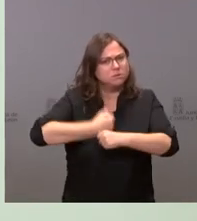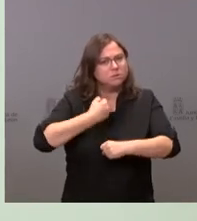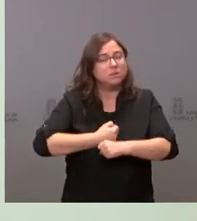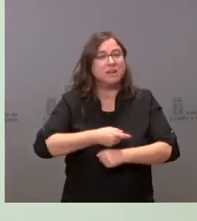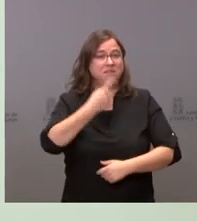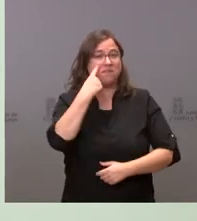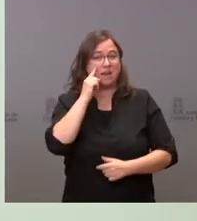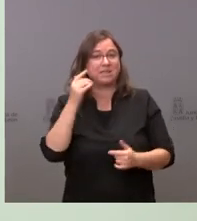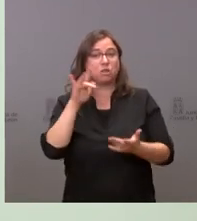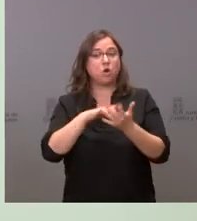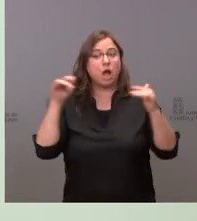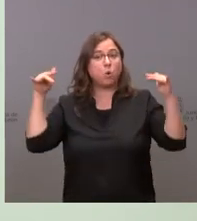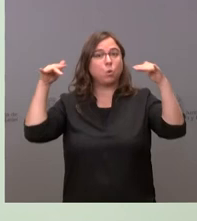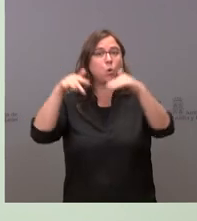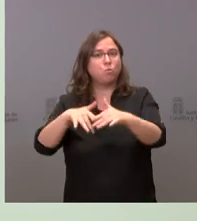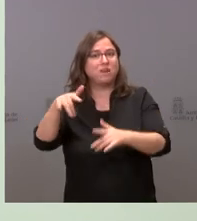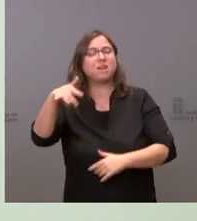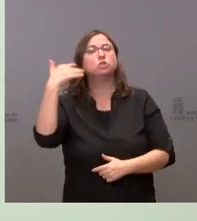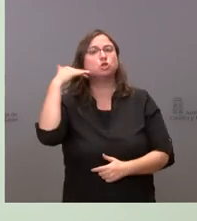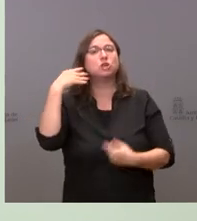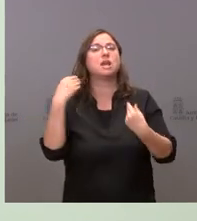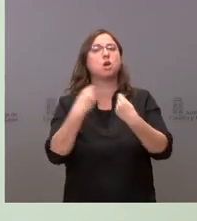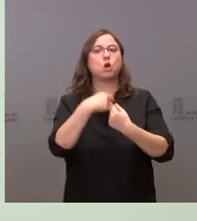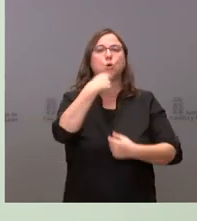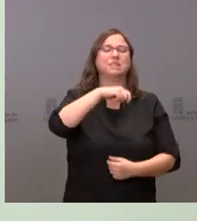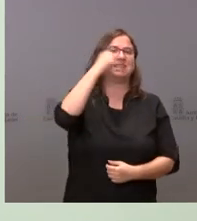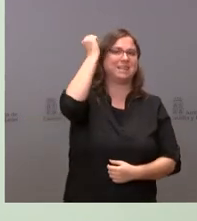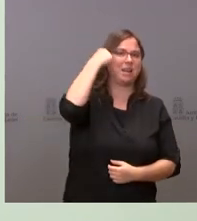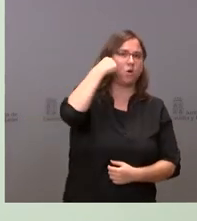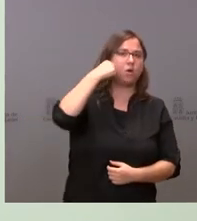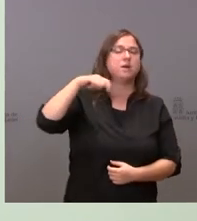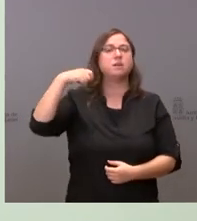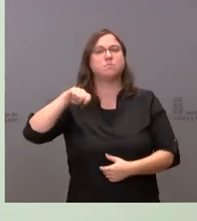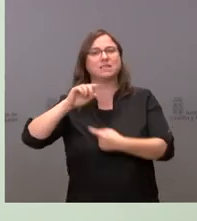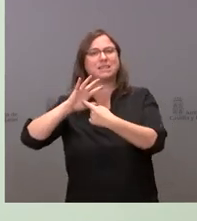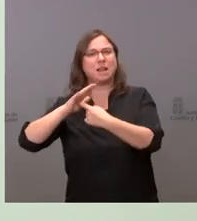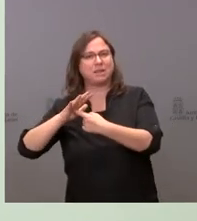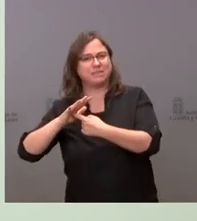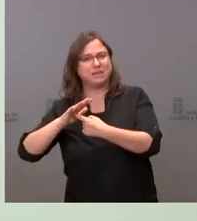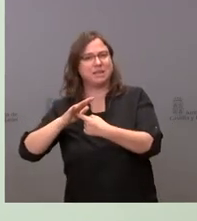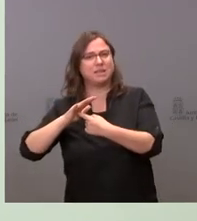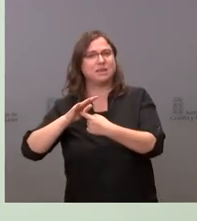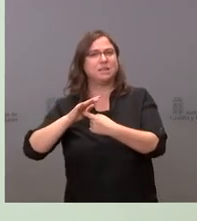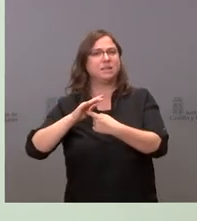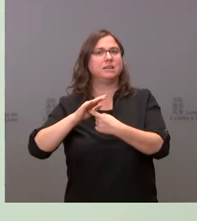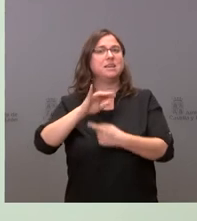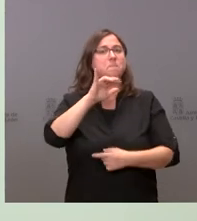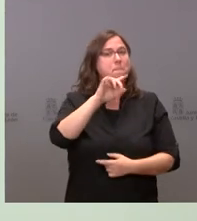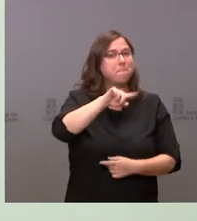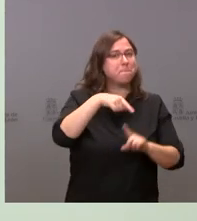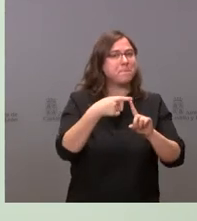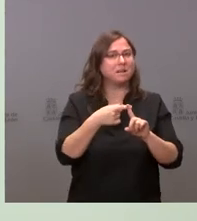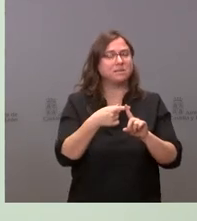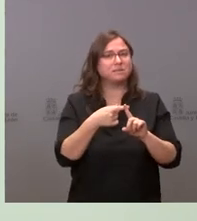cumbre en la provincia de Soria con el presidente de Aragón el presidente de Castilla-La Mancha y también